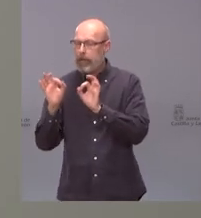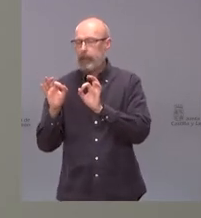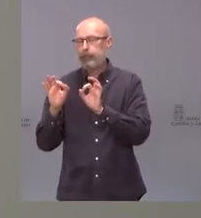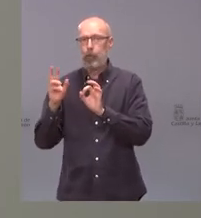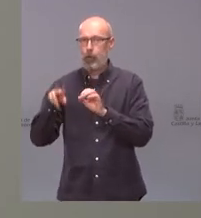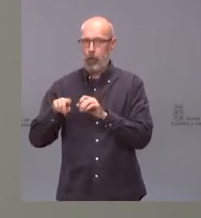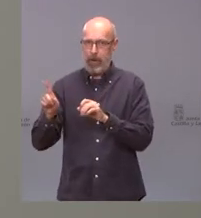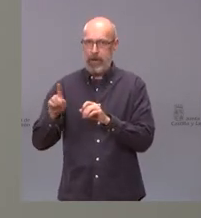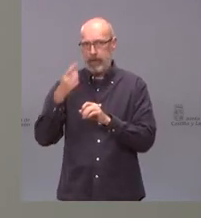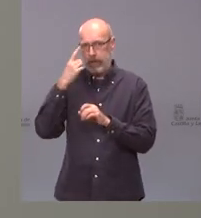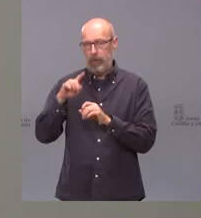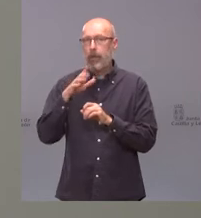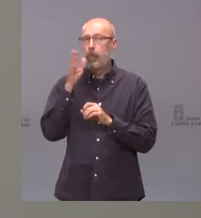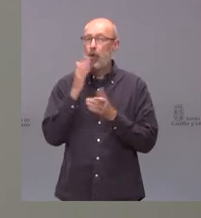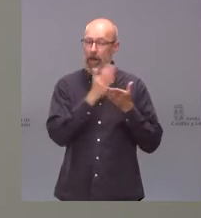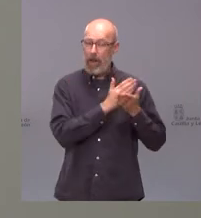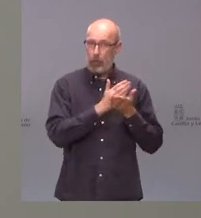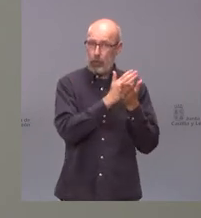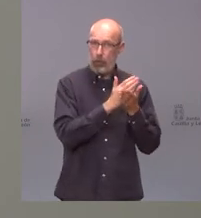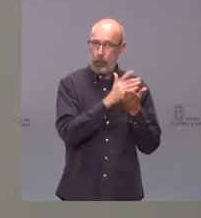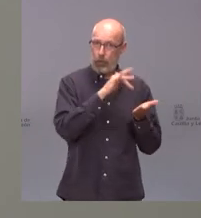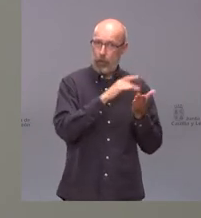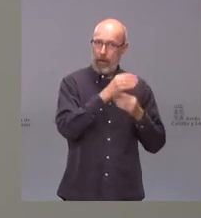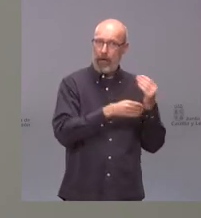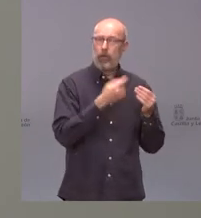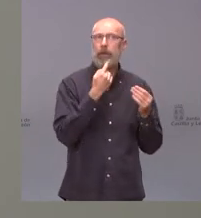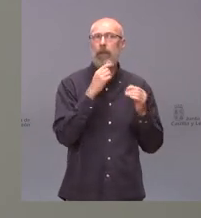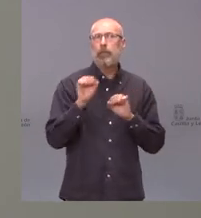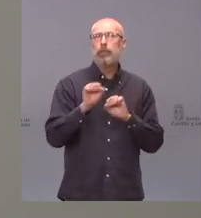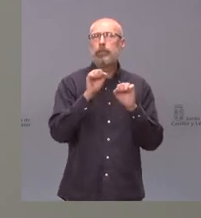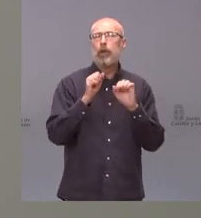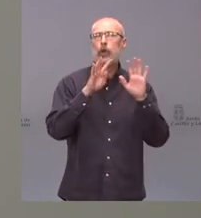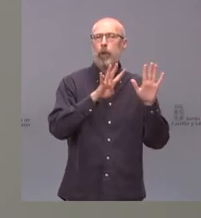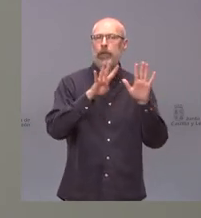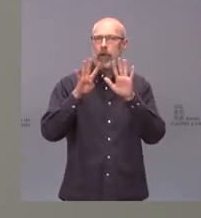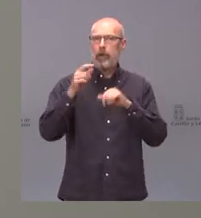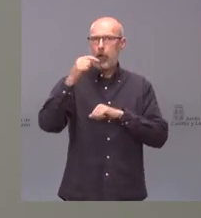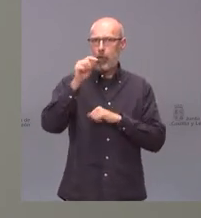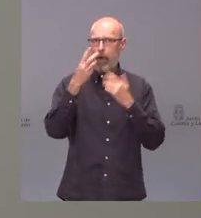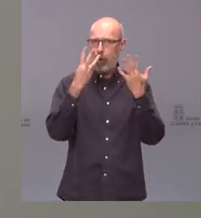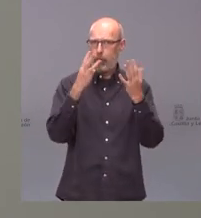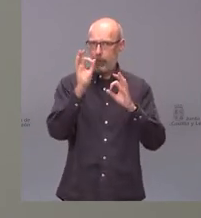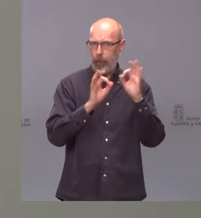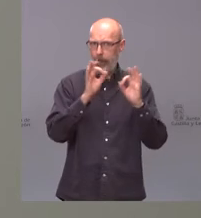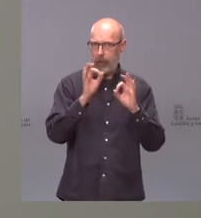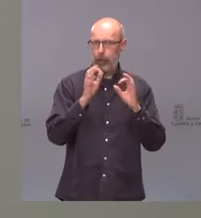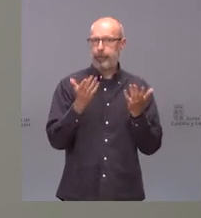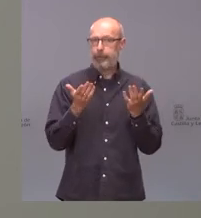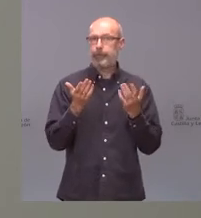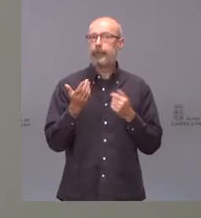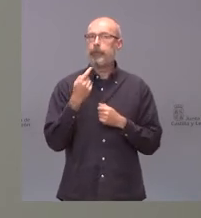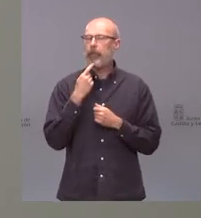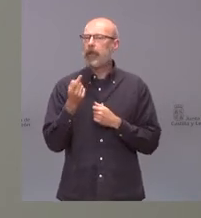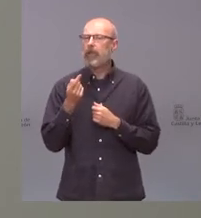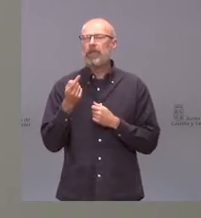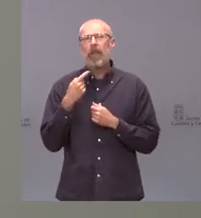realizado los datos que yo les he dado hablaba de un 99,8% y cuando hemos hablado de extremar